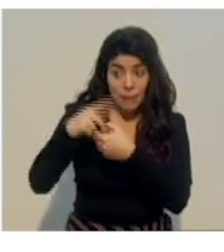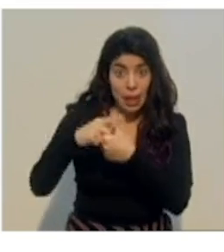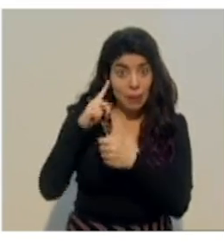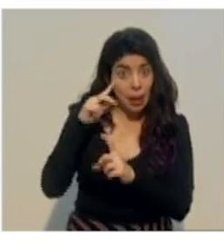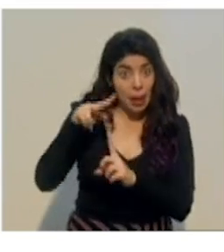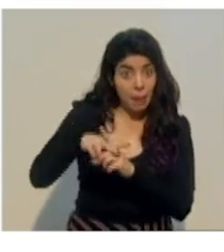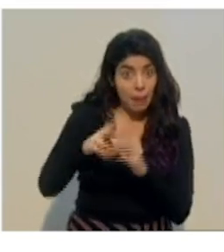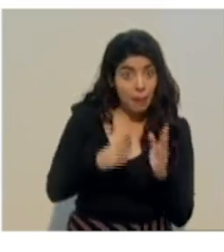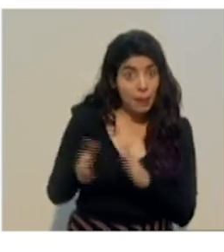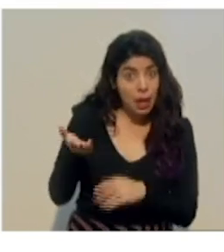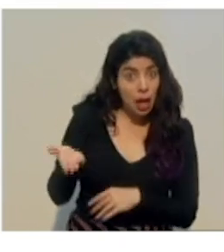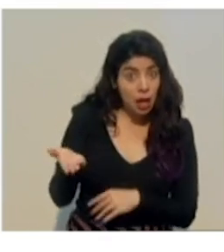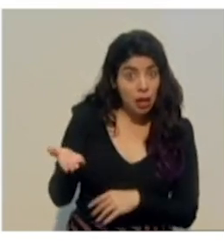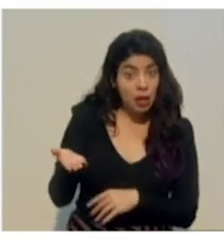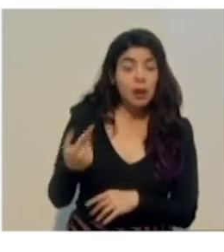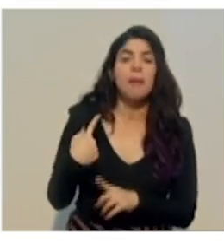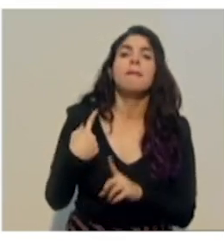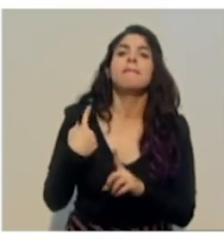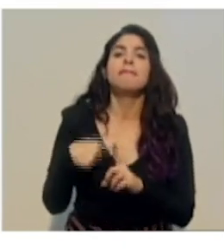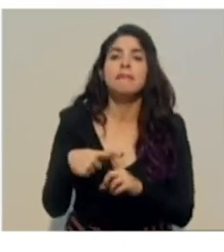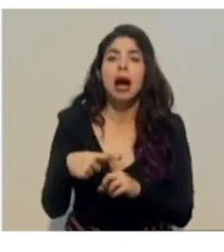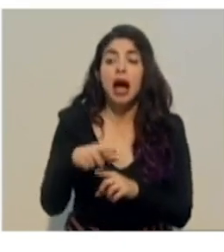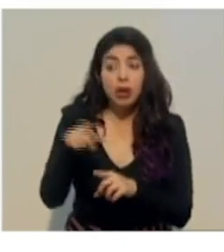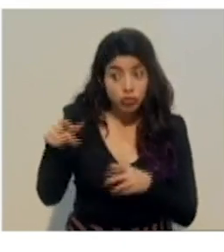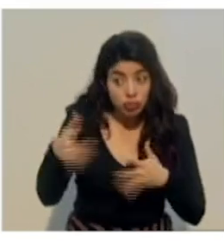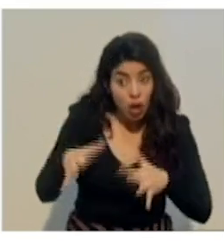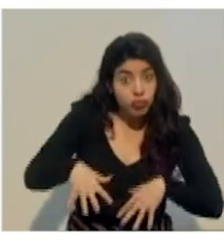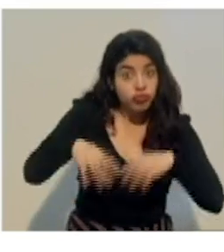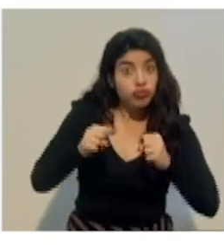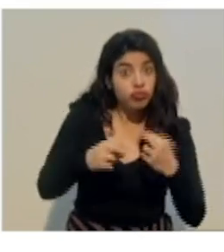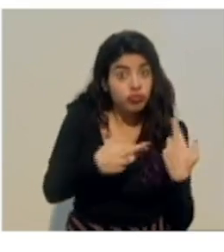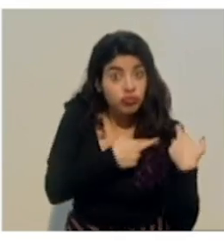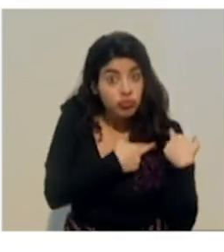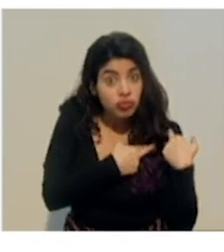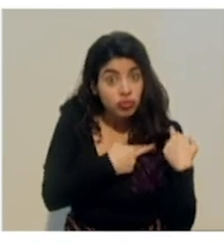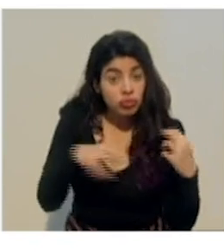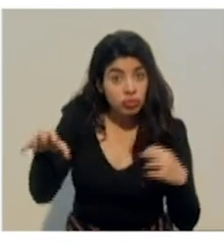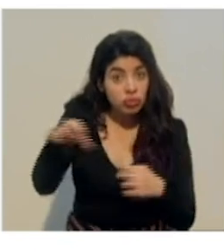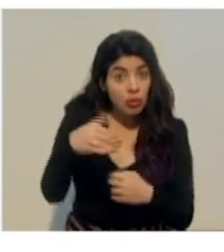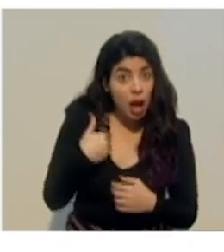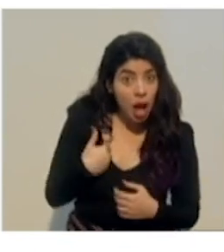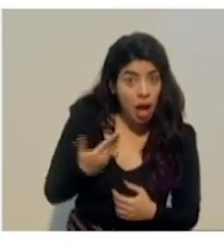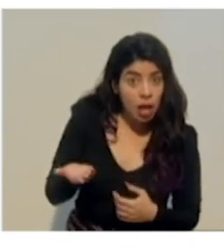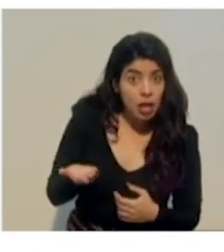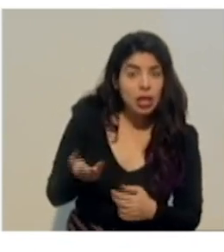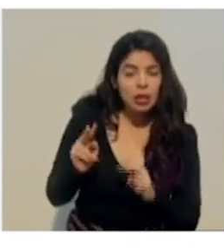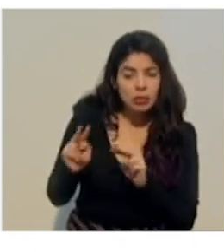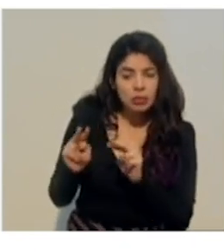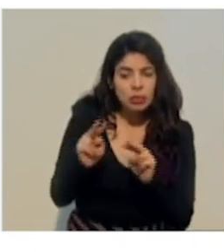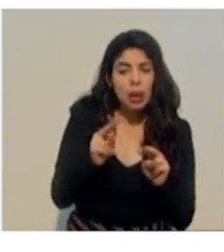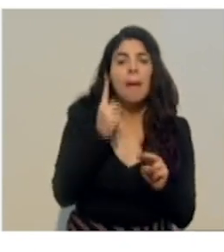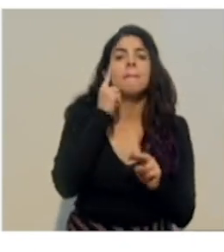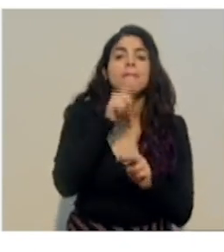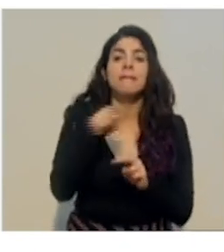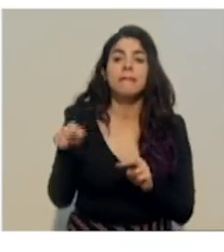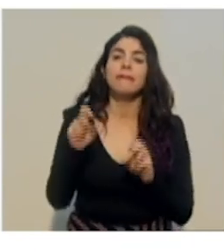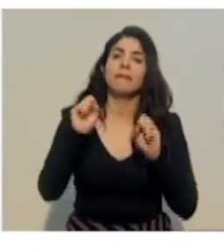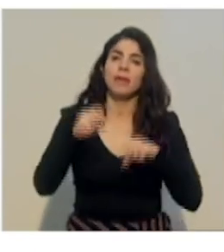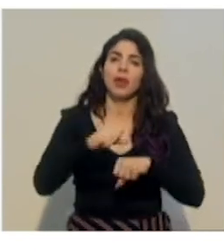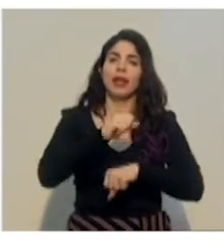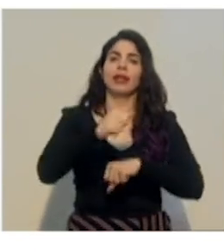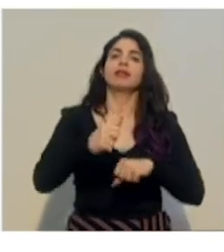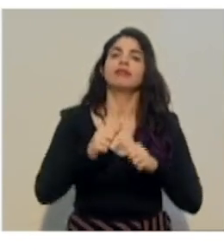asumo de la responsabilidad a nivel local para poder desarrollar este modelo de gestión